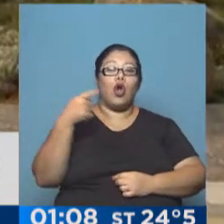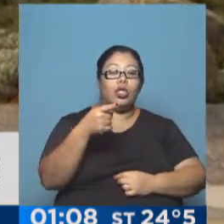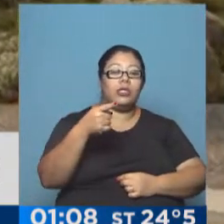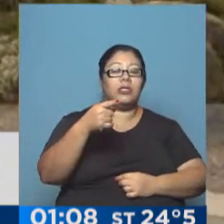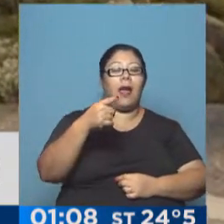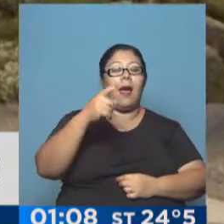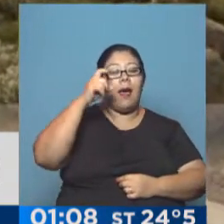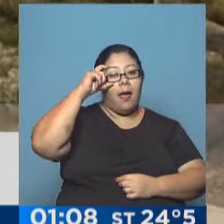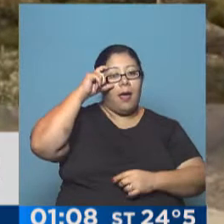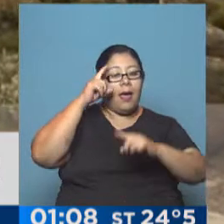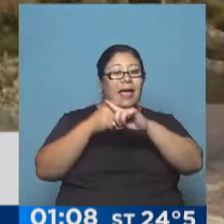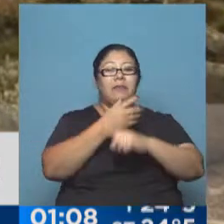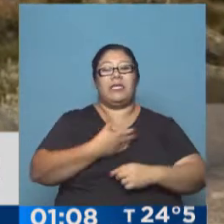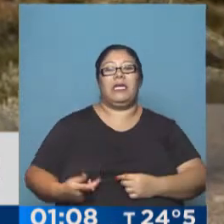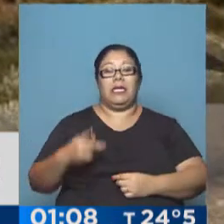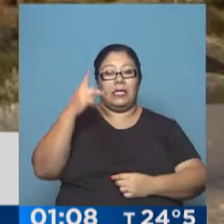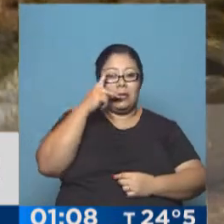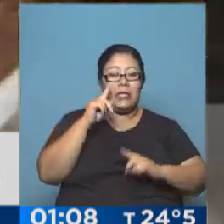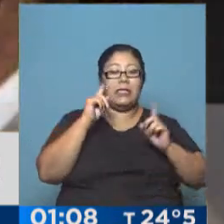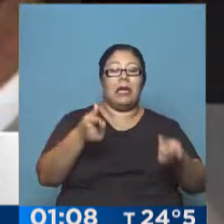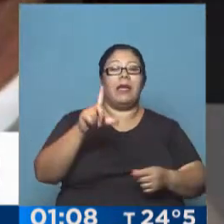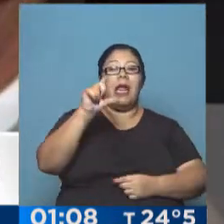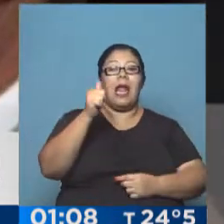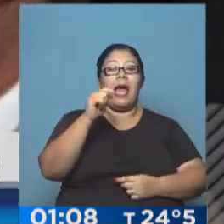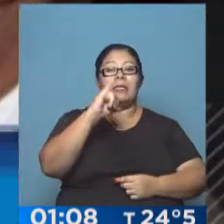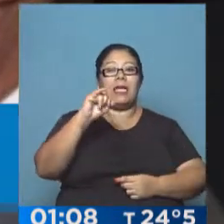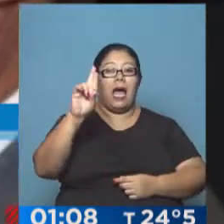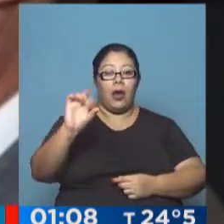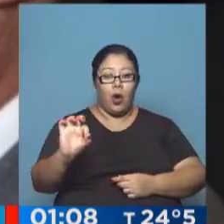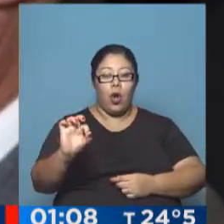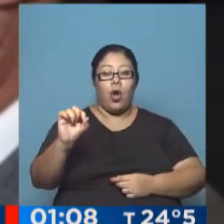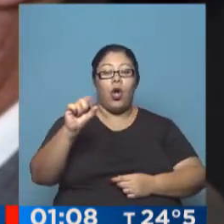por lavado de activos a través de Otesur y otras firmas.